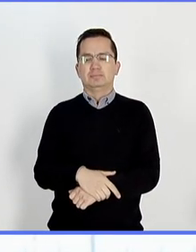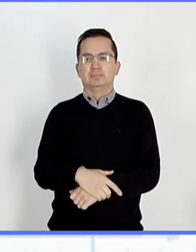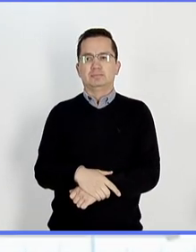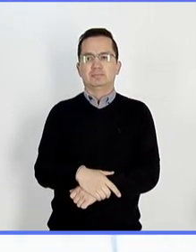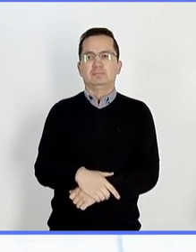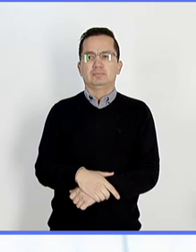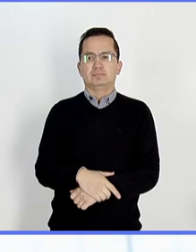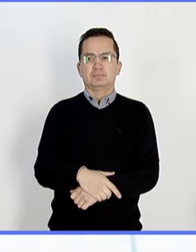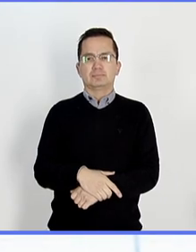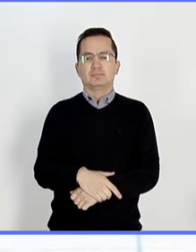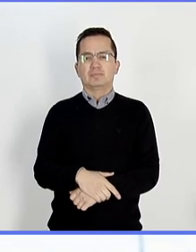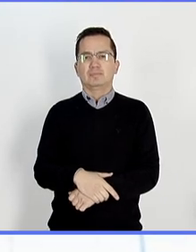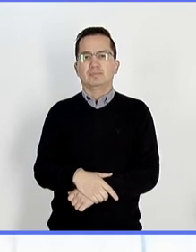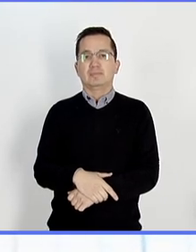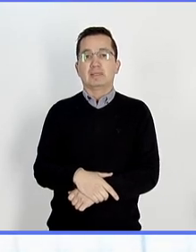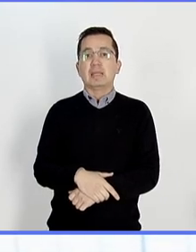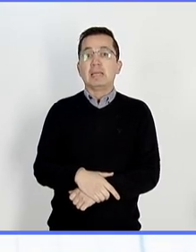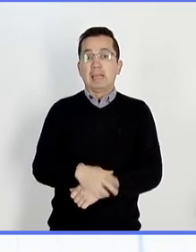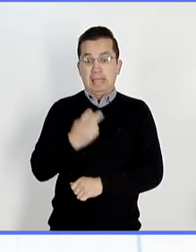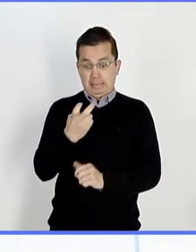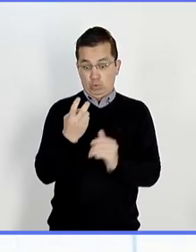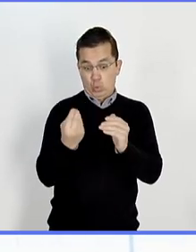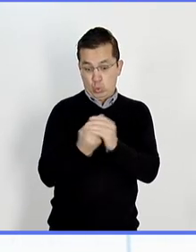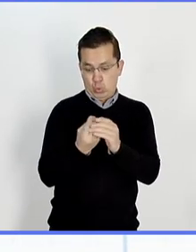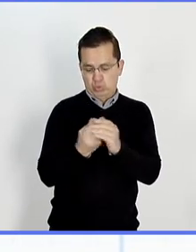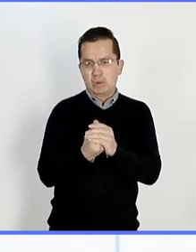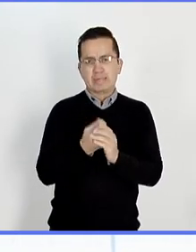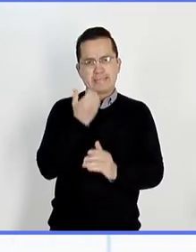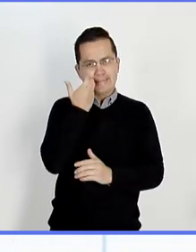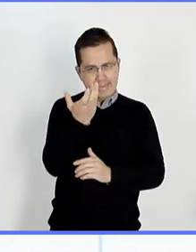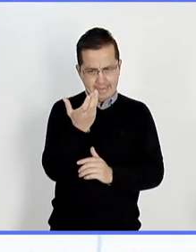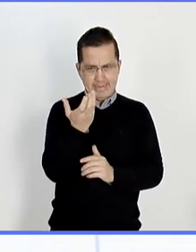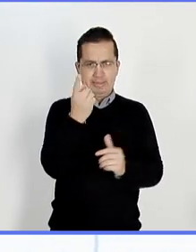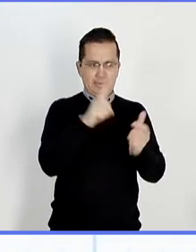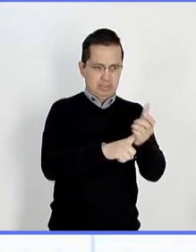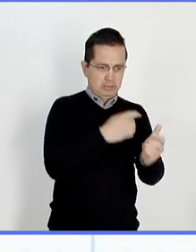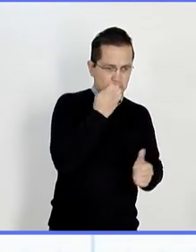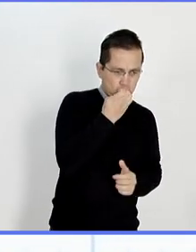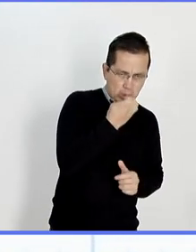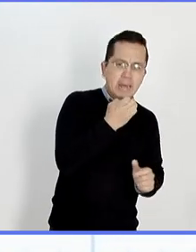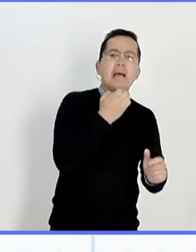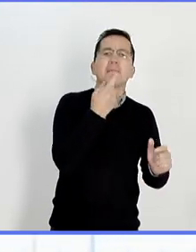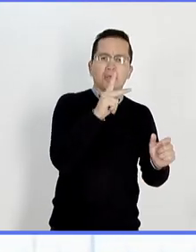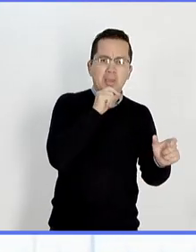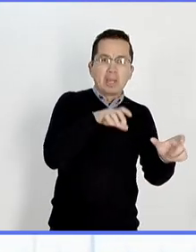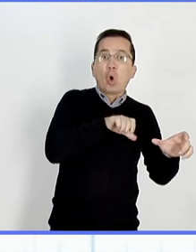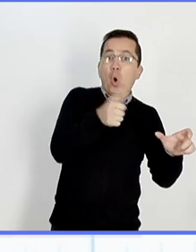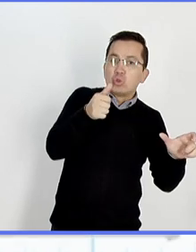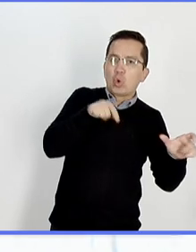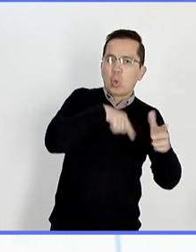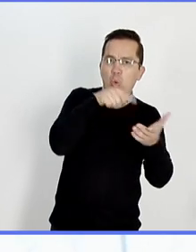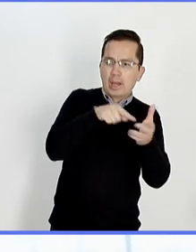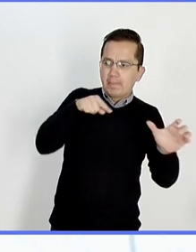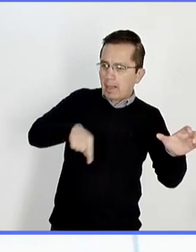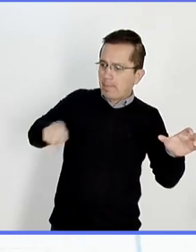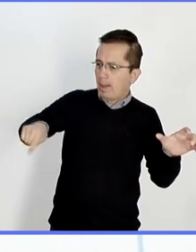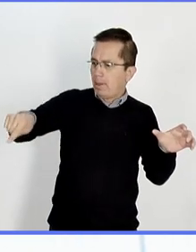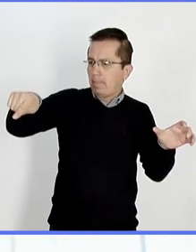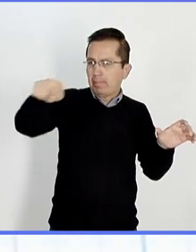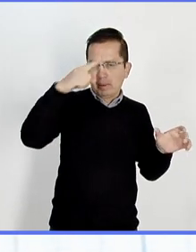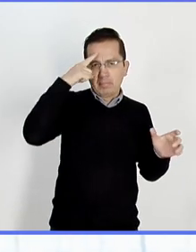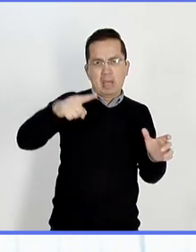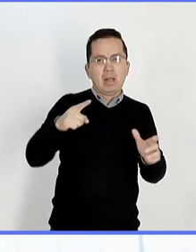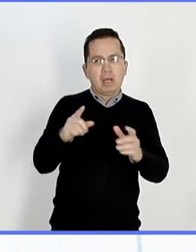El objetivo es que en breve estos cursos se impartan en comunidades Mazahuas vecinas y que en el mediano plazo llegue a otras más